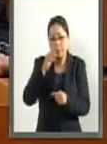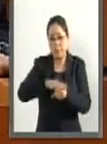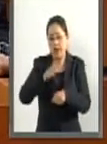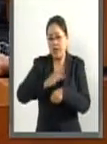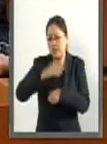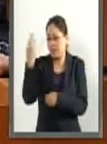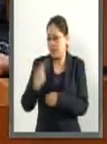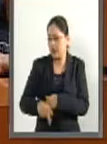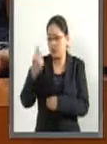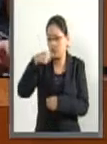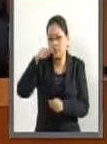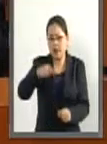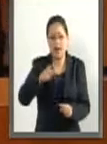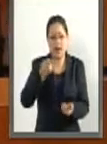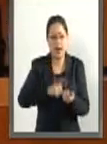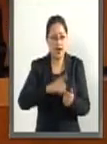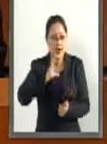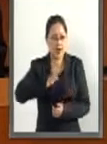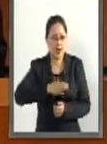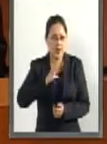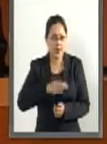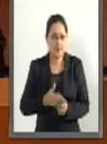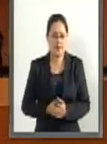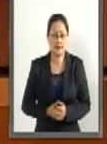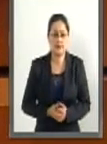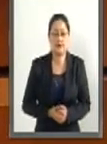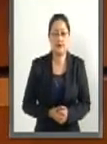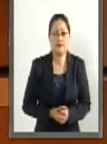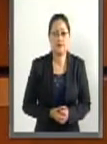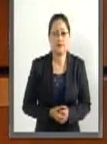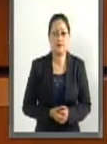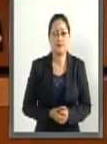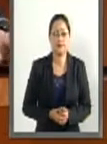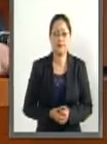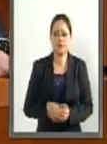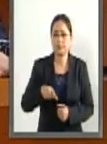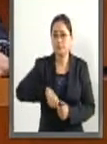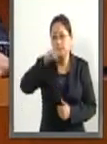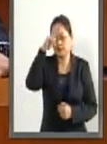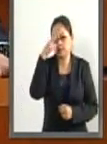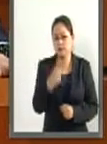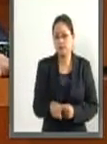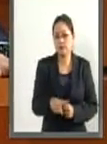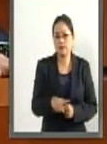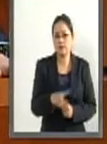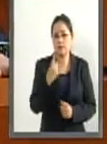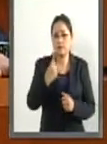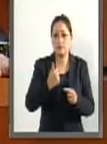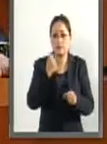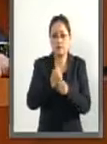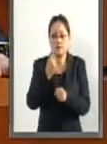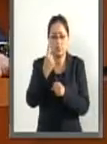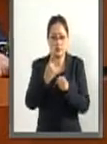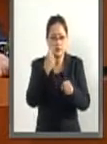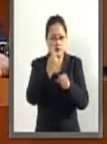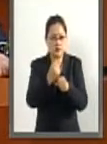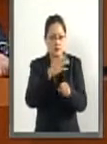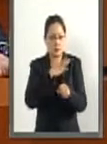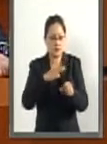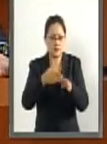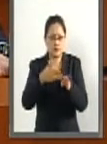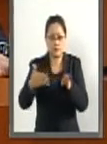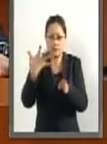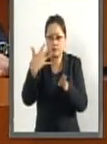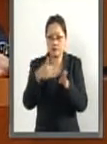el riesgo de padecer algún tipo de cáncer infantil. En México, cada año ocurren entre